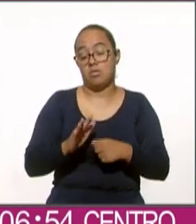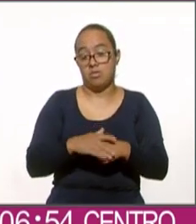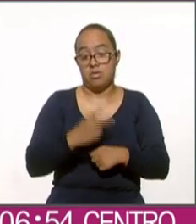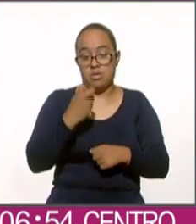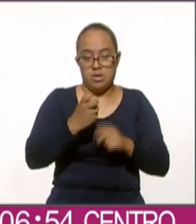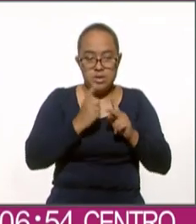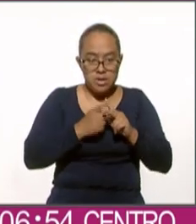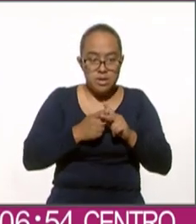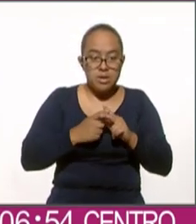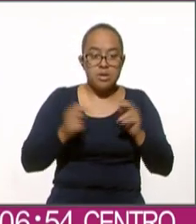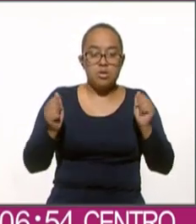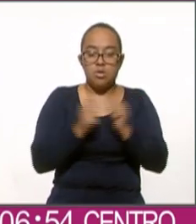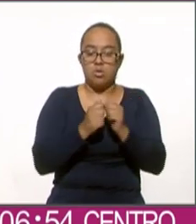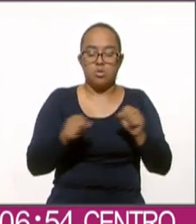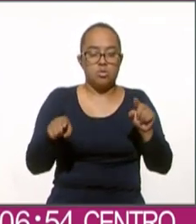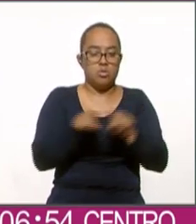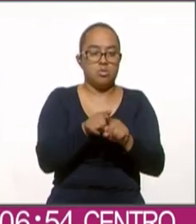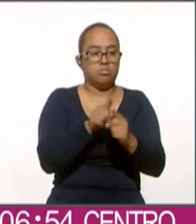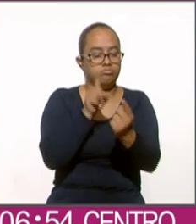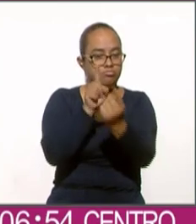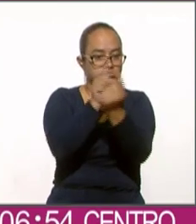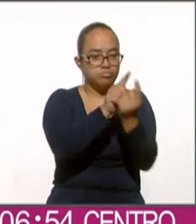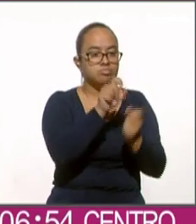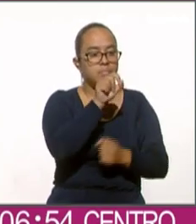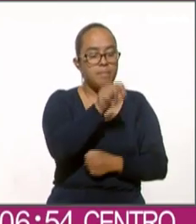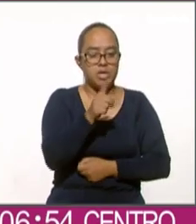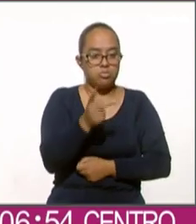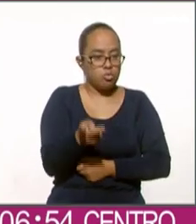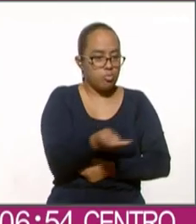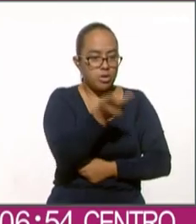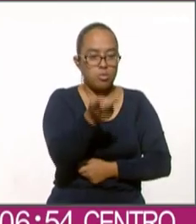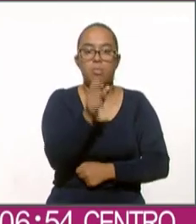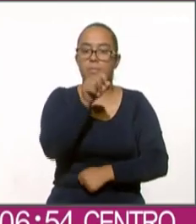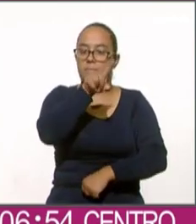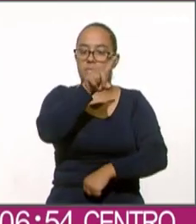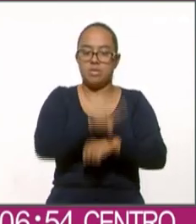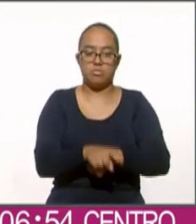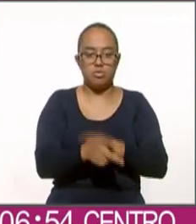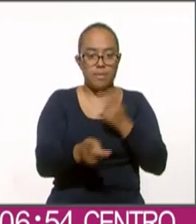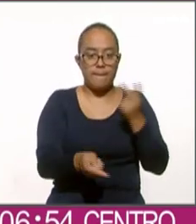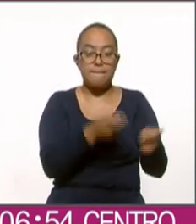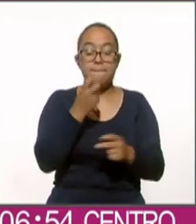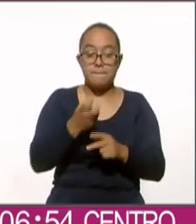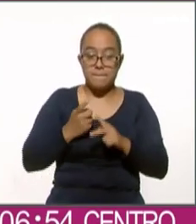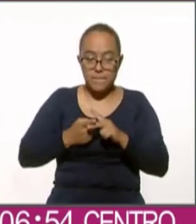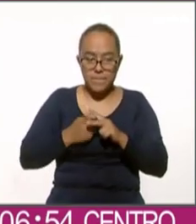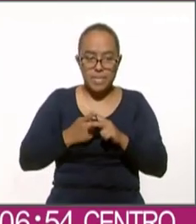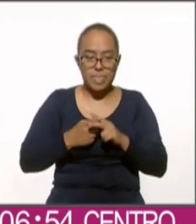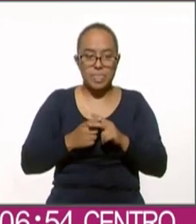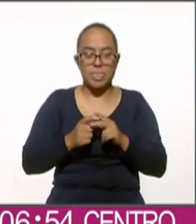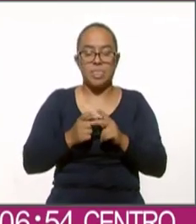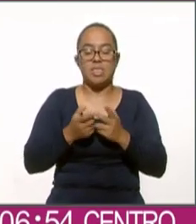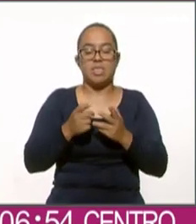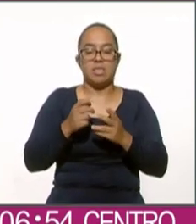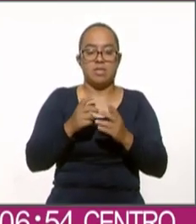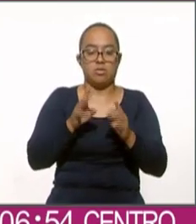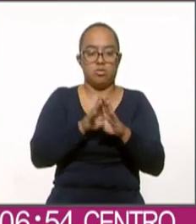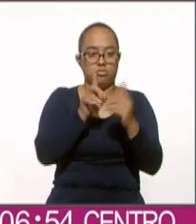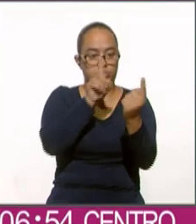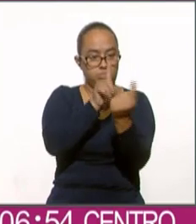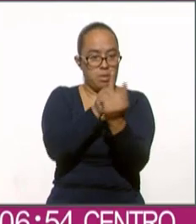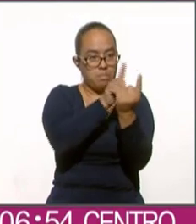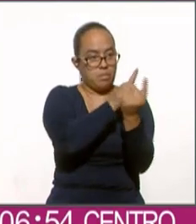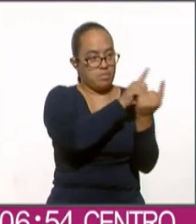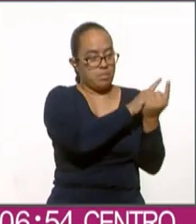mediciones se hicieron con el mismo marco muestral mismo cuestionario mismo día fueron mediciones espejo en el caso de Morena como se